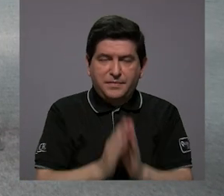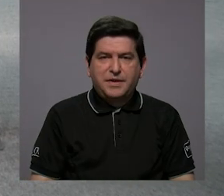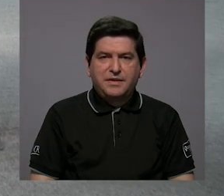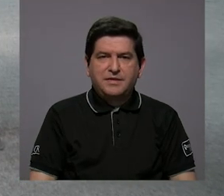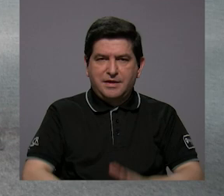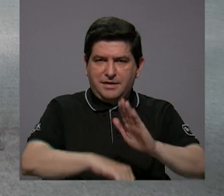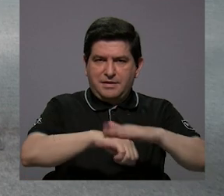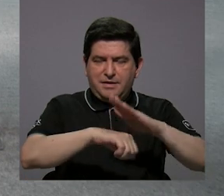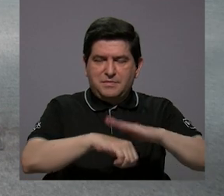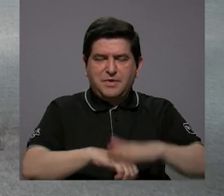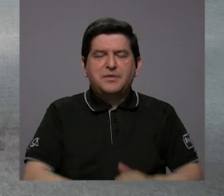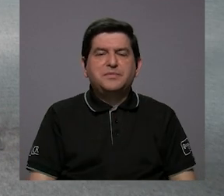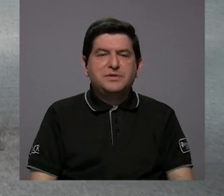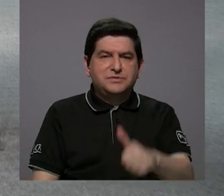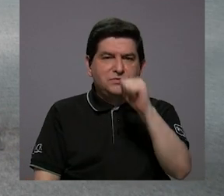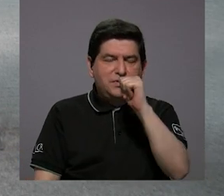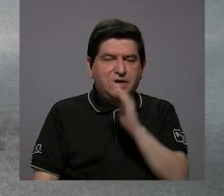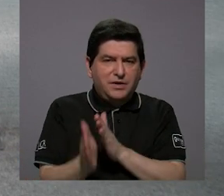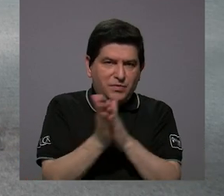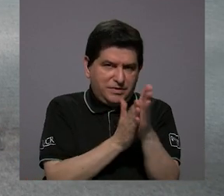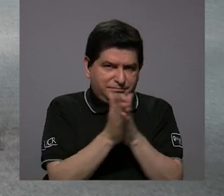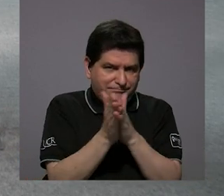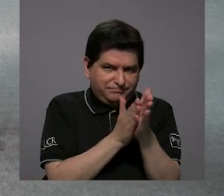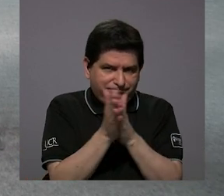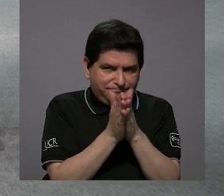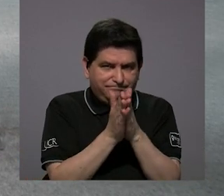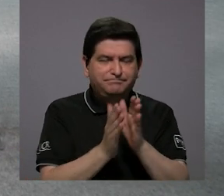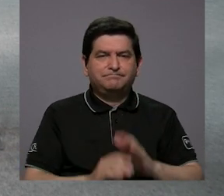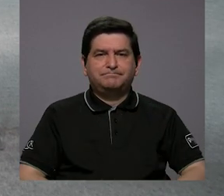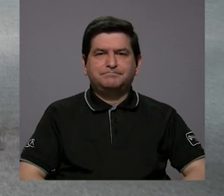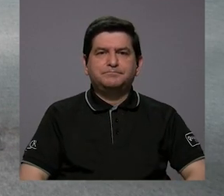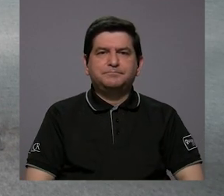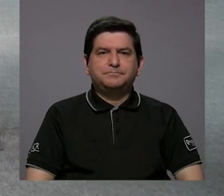la concesión de aguas para lo que es el aprovechamiento.